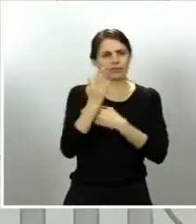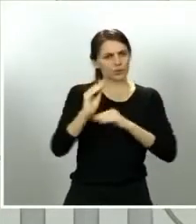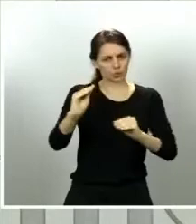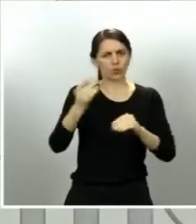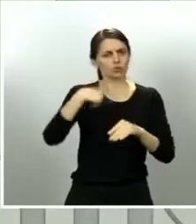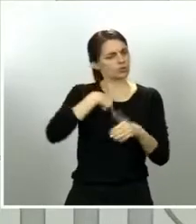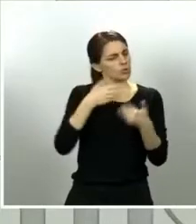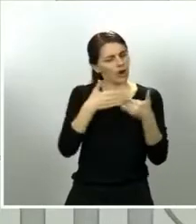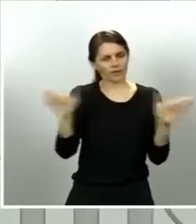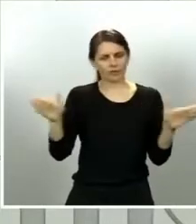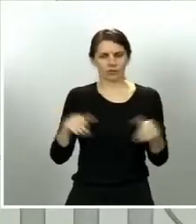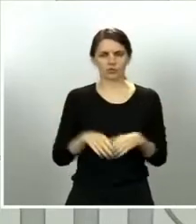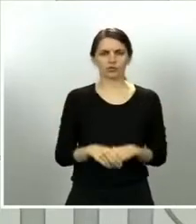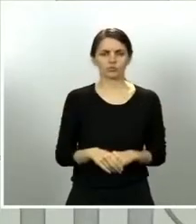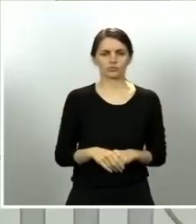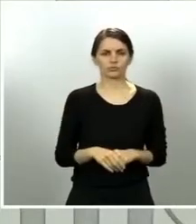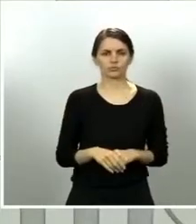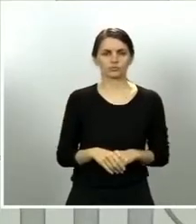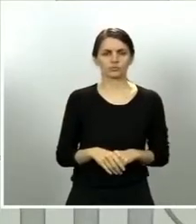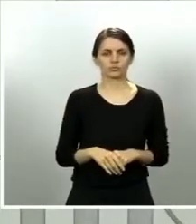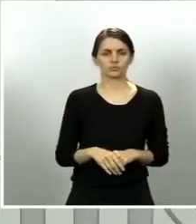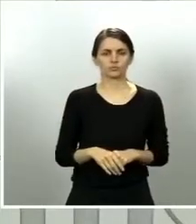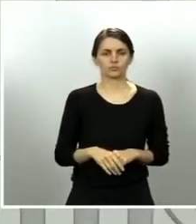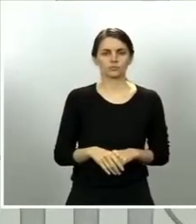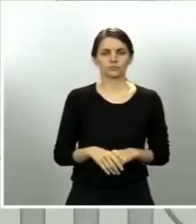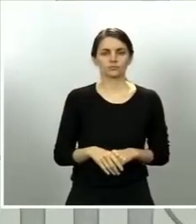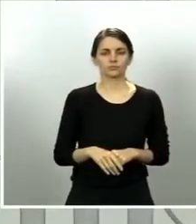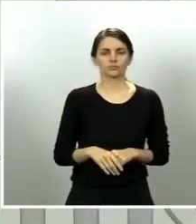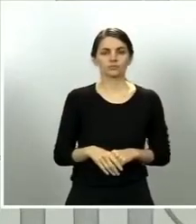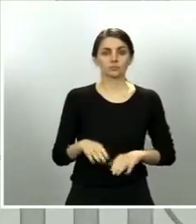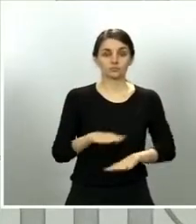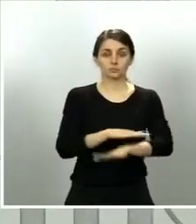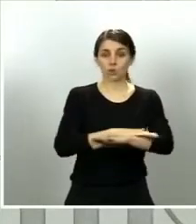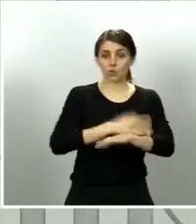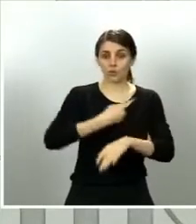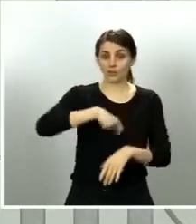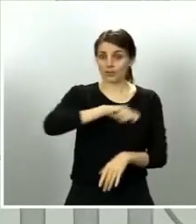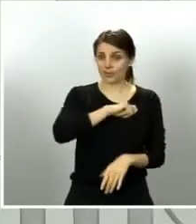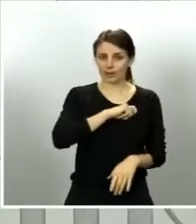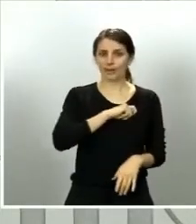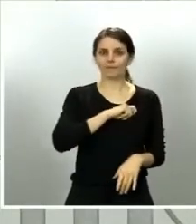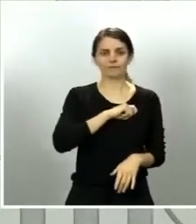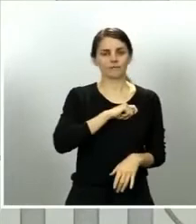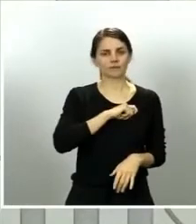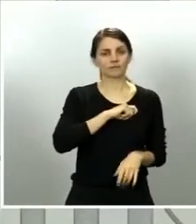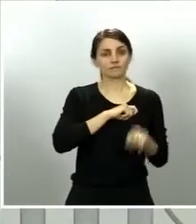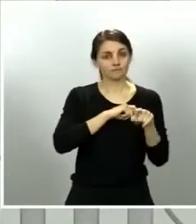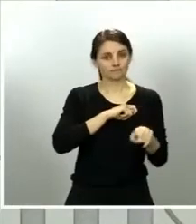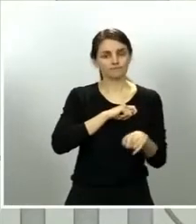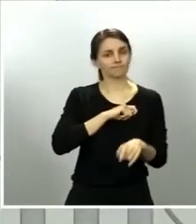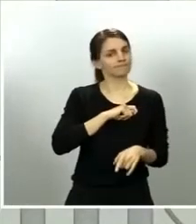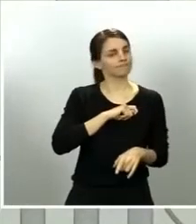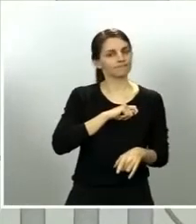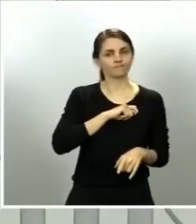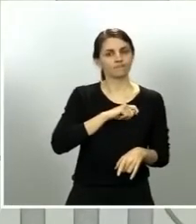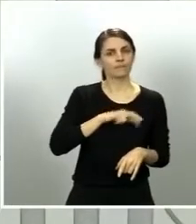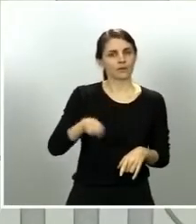El Gobierno de España insiste en que este proceso de desescalada tiene que hacerse de forma